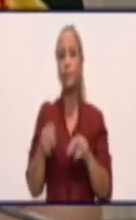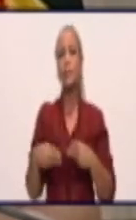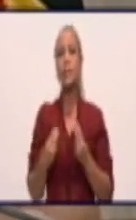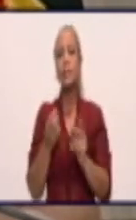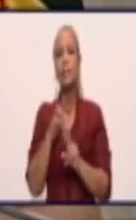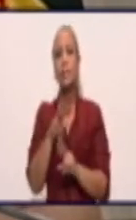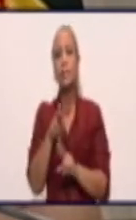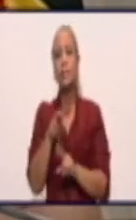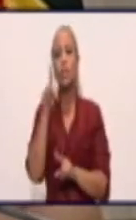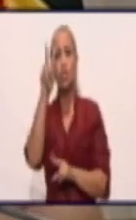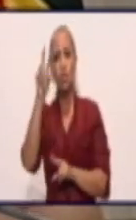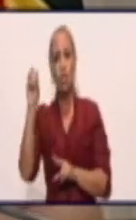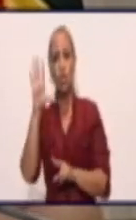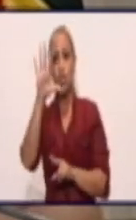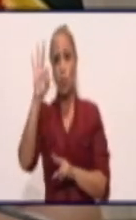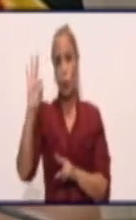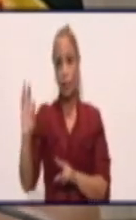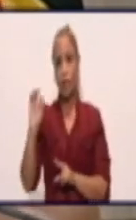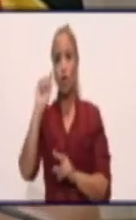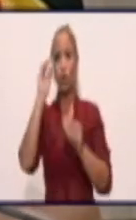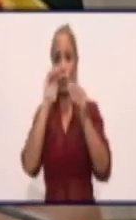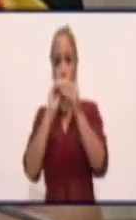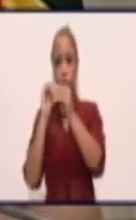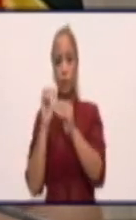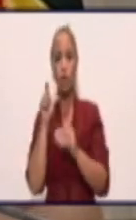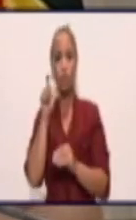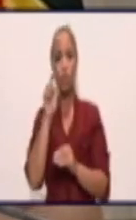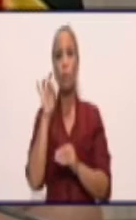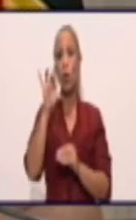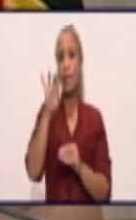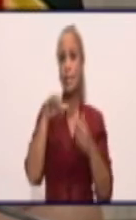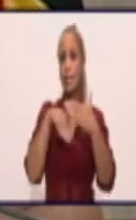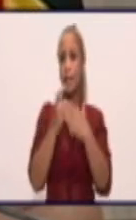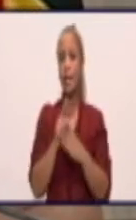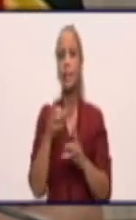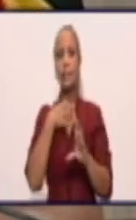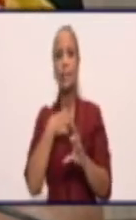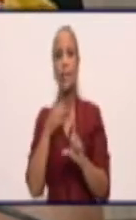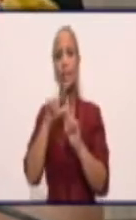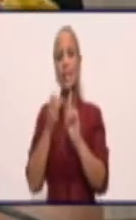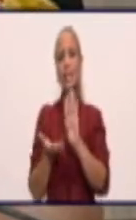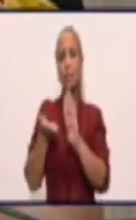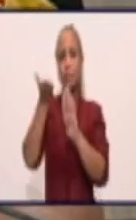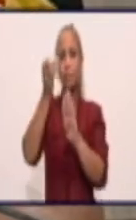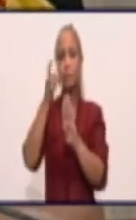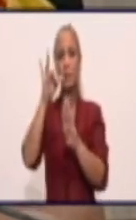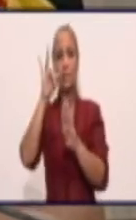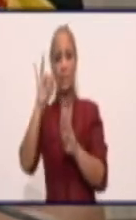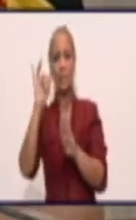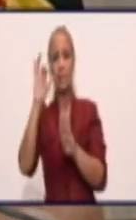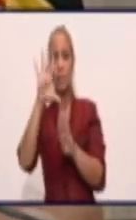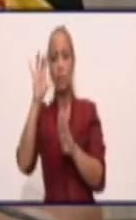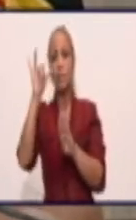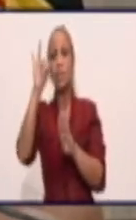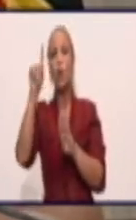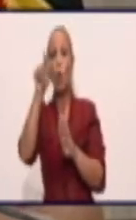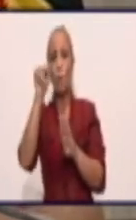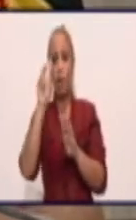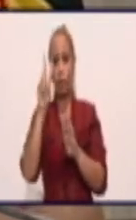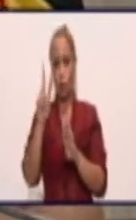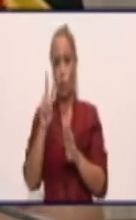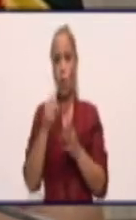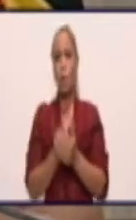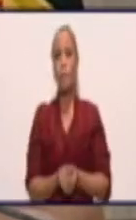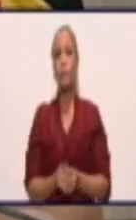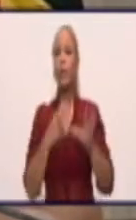258 casos en los últimos 15 días y tiene una tasa de 107,2. Cautocristo, que tiene 19 casos en los